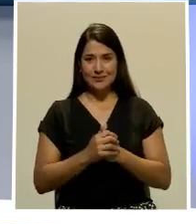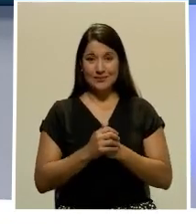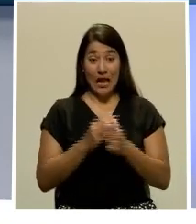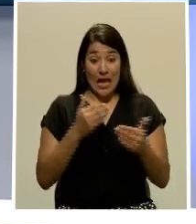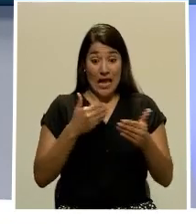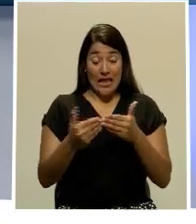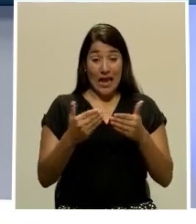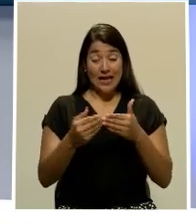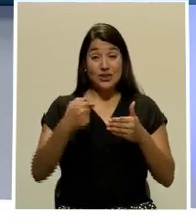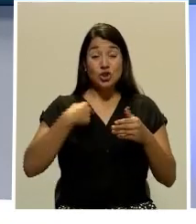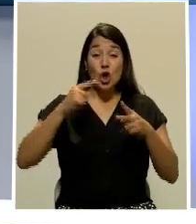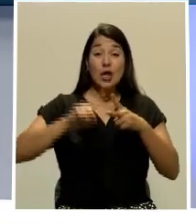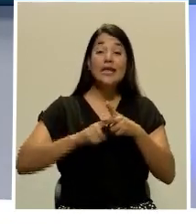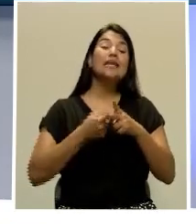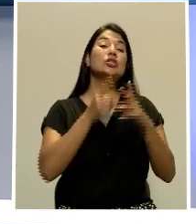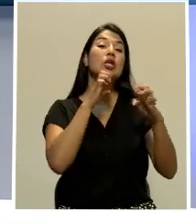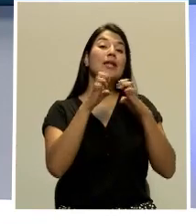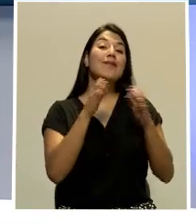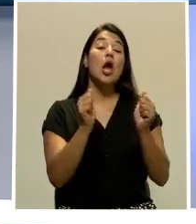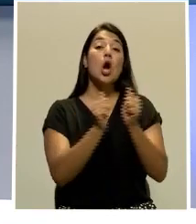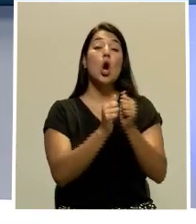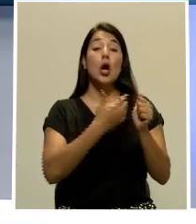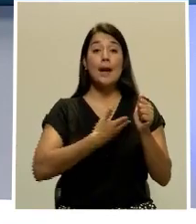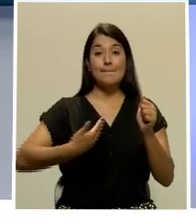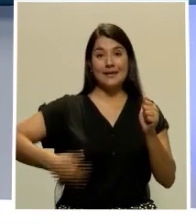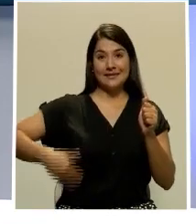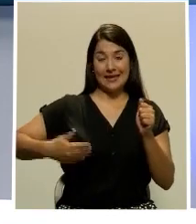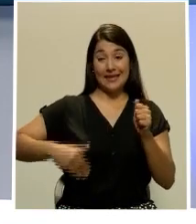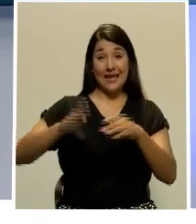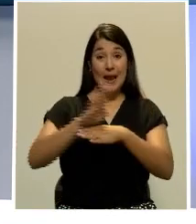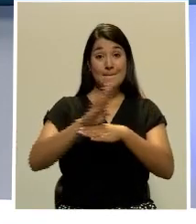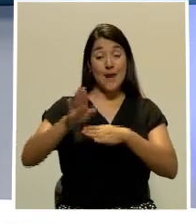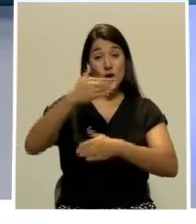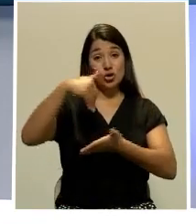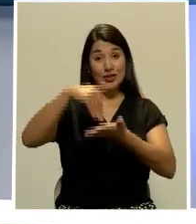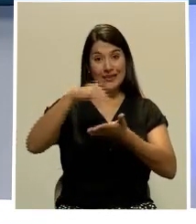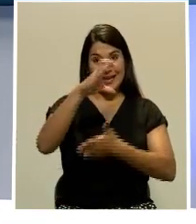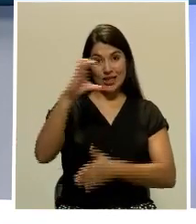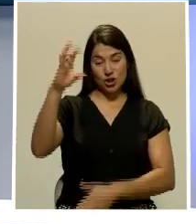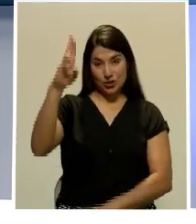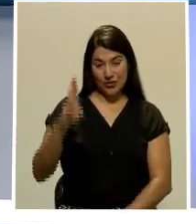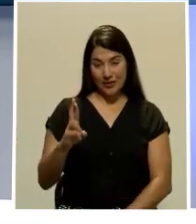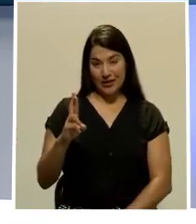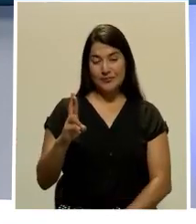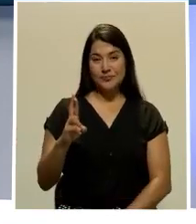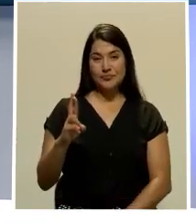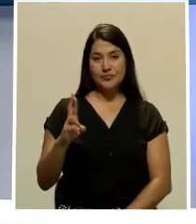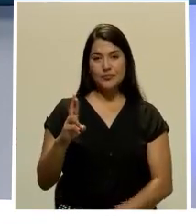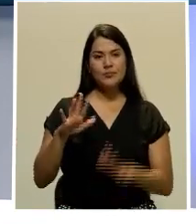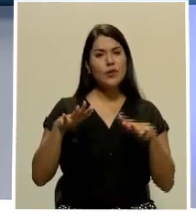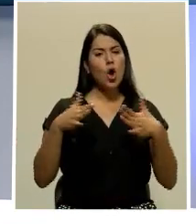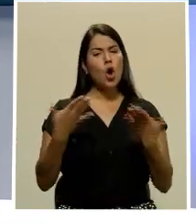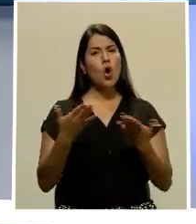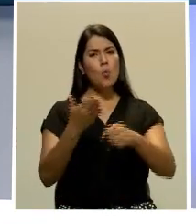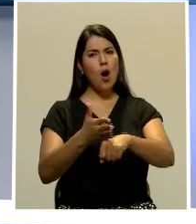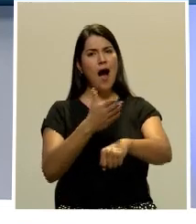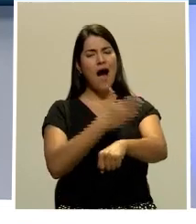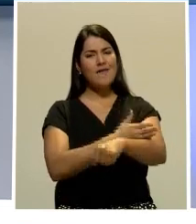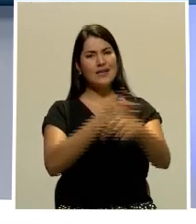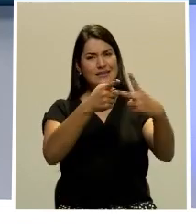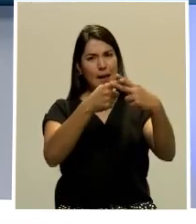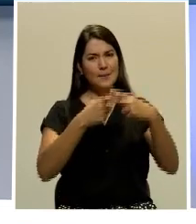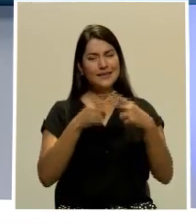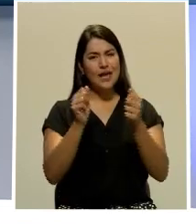En unos minutos voy a conversar con el presidente del Banco Central de Costa Rica ¿Cómo avanza el